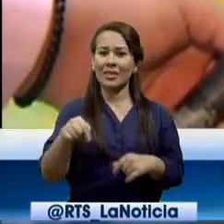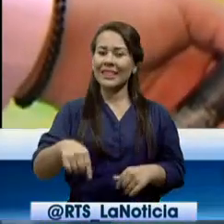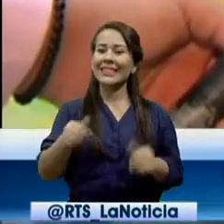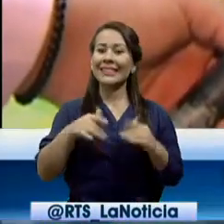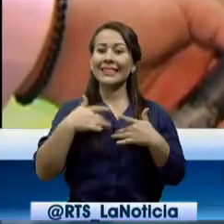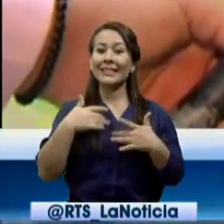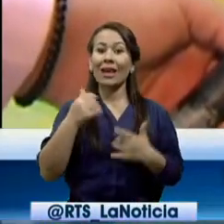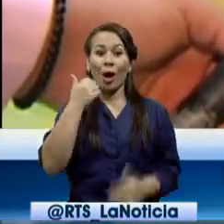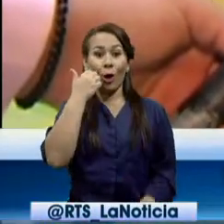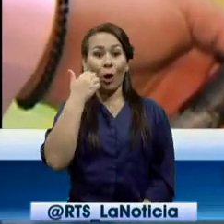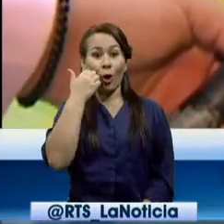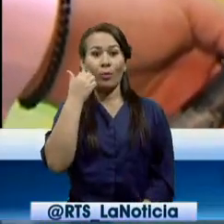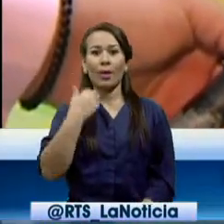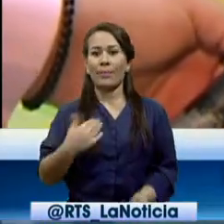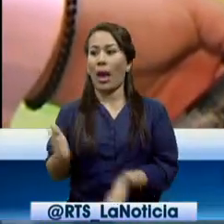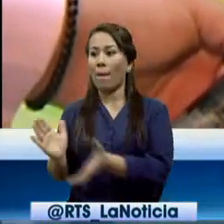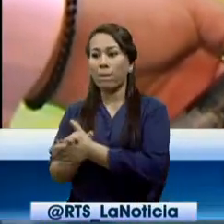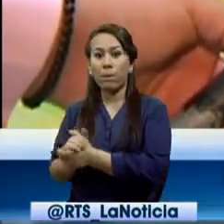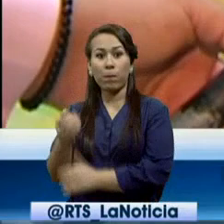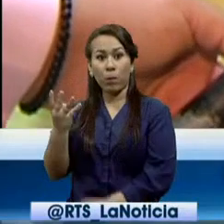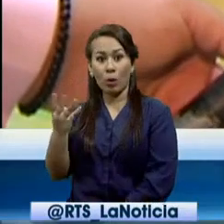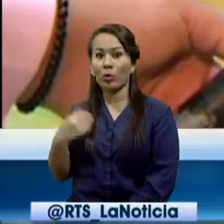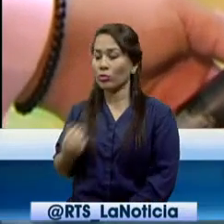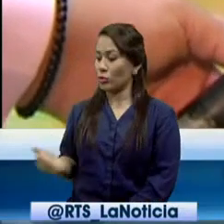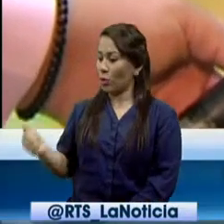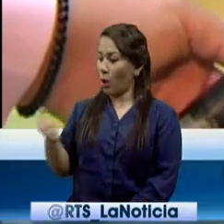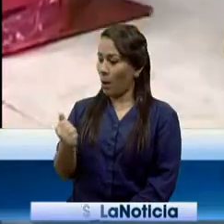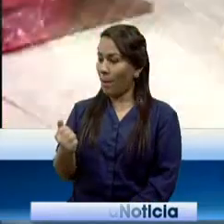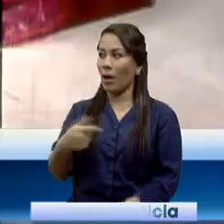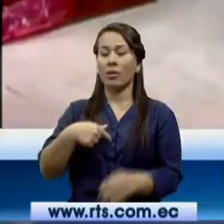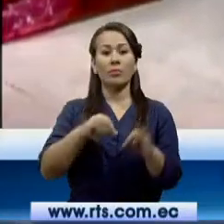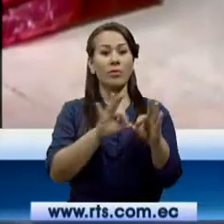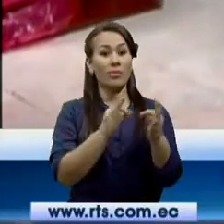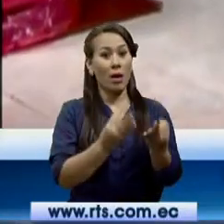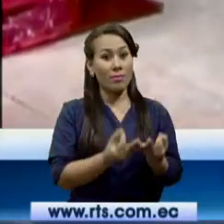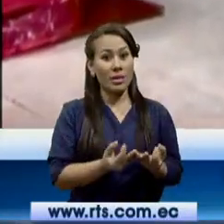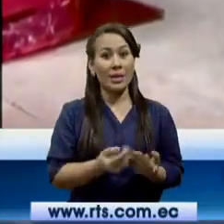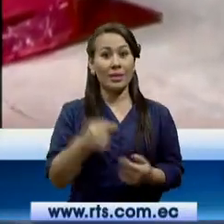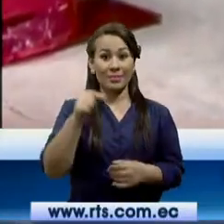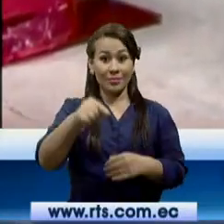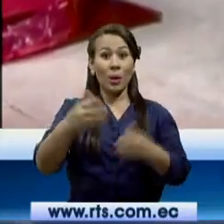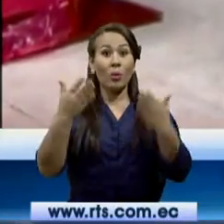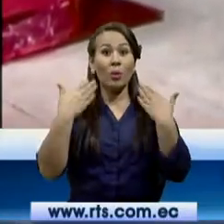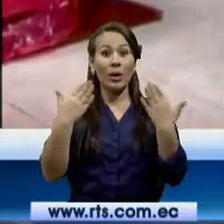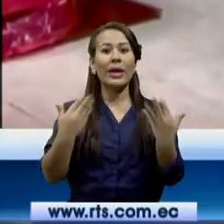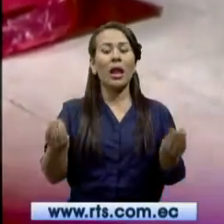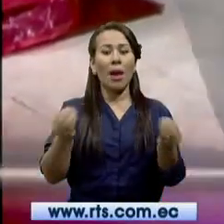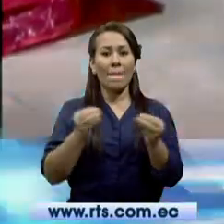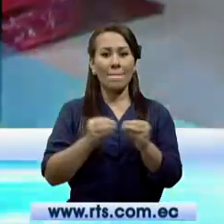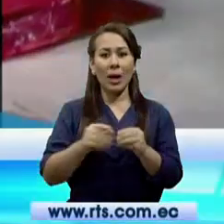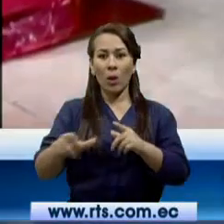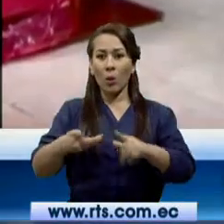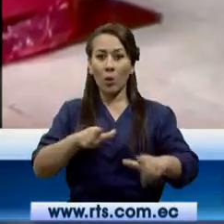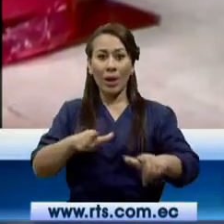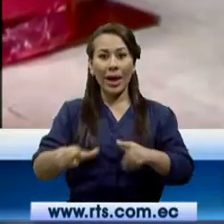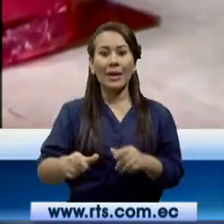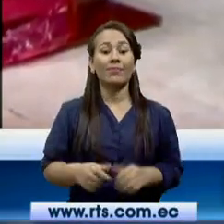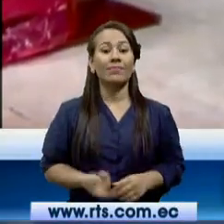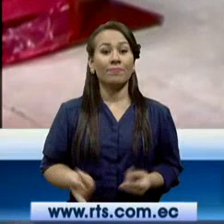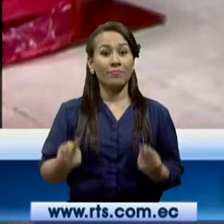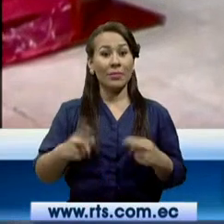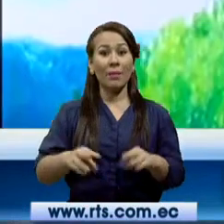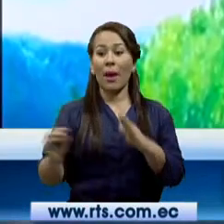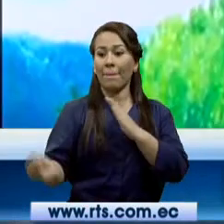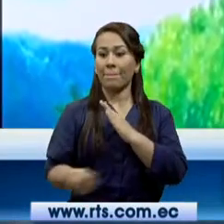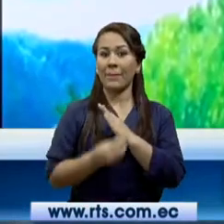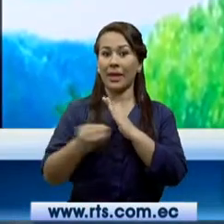cómoda porque está mi esposa a mi lado, puede estar mis familiares. En Guayaquil, cada vez más centros de salud se irán